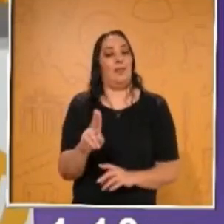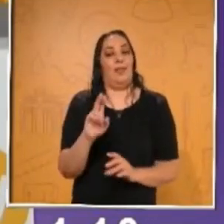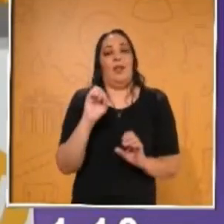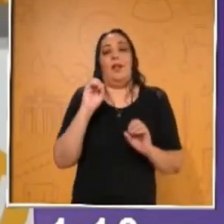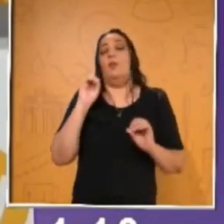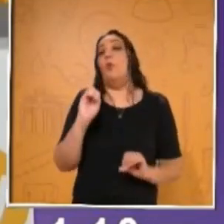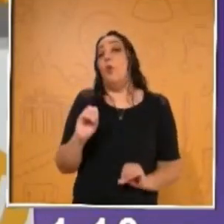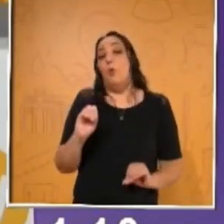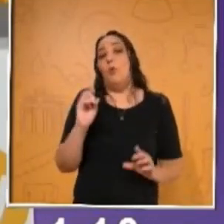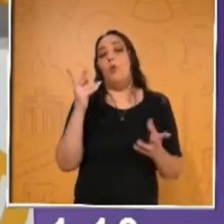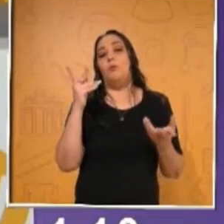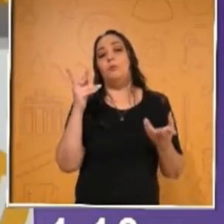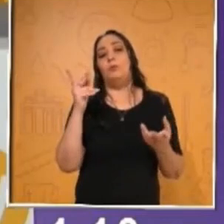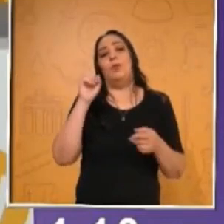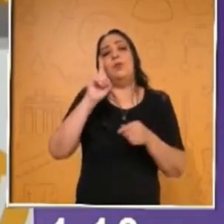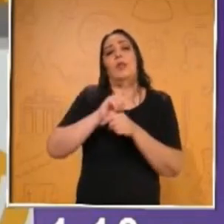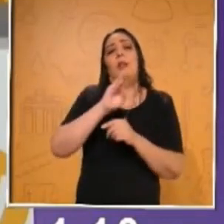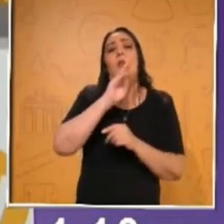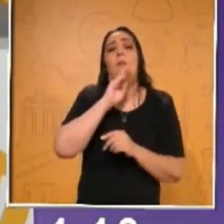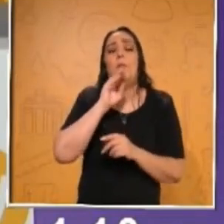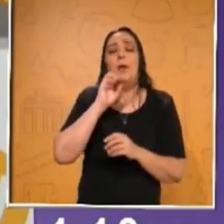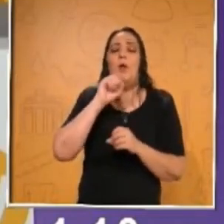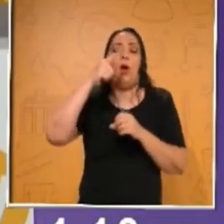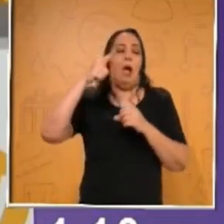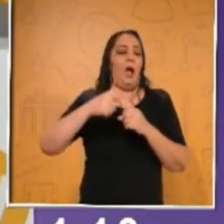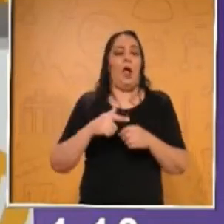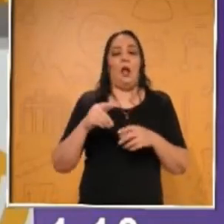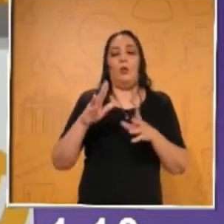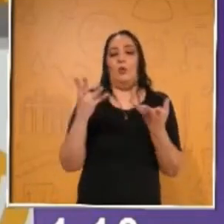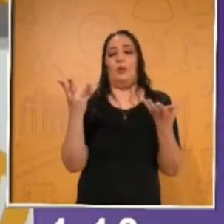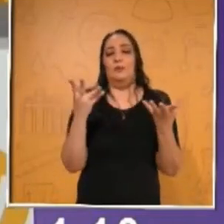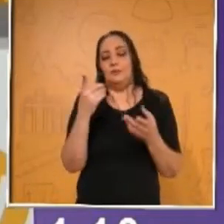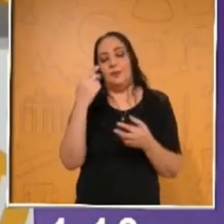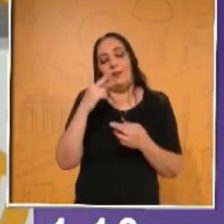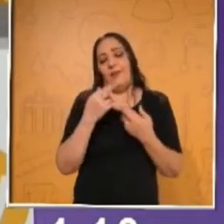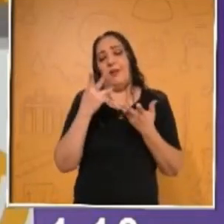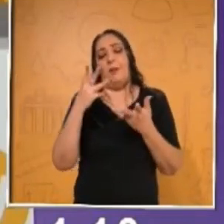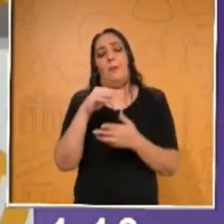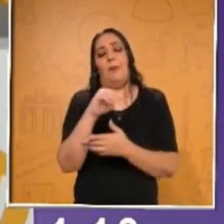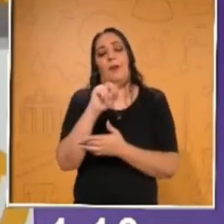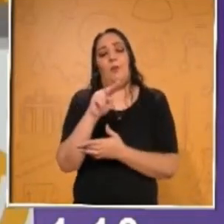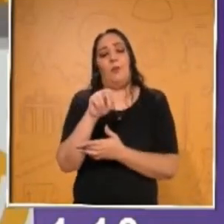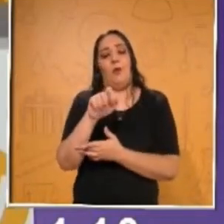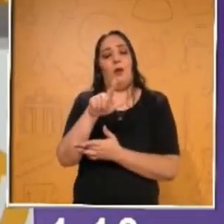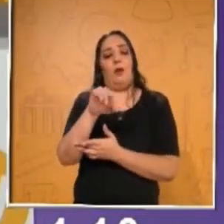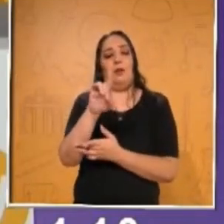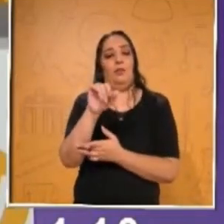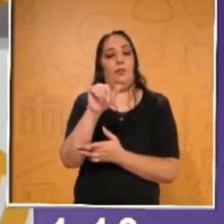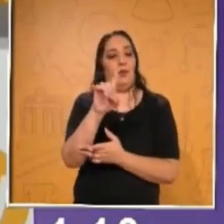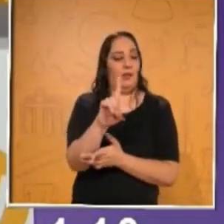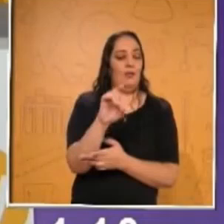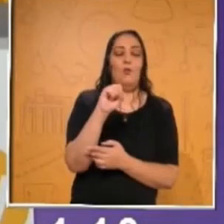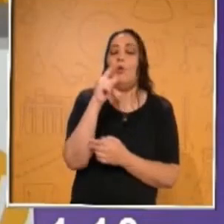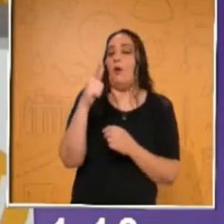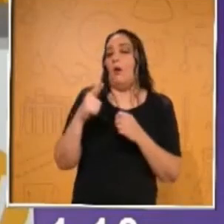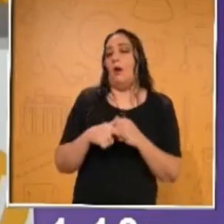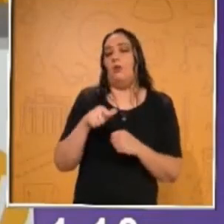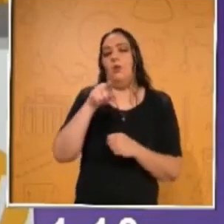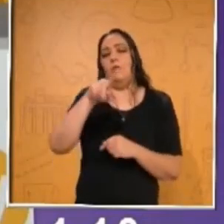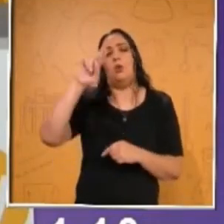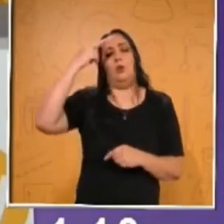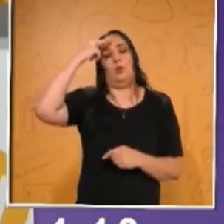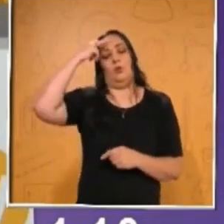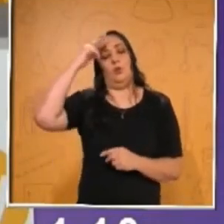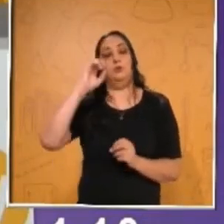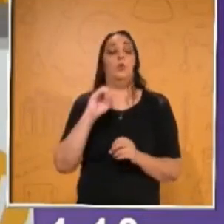escuelas, o alguna manualidad o una actividad que te haya marcado según el grado en el que estuviste, que tú recuerdes. O los